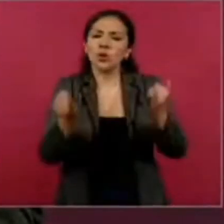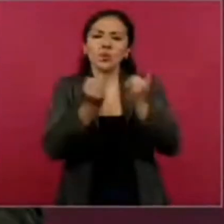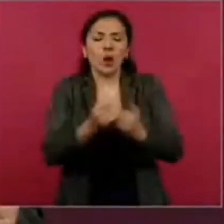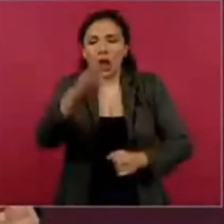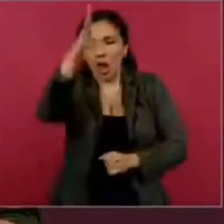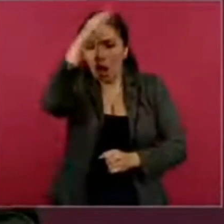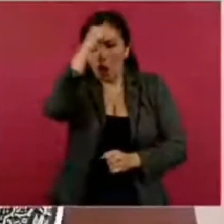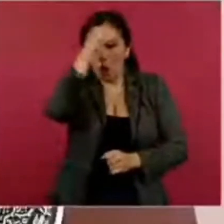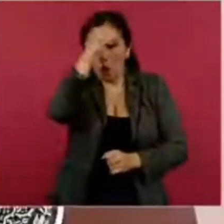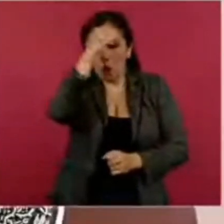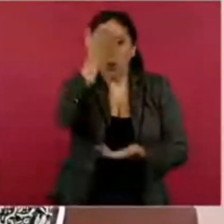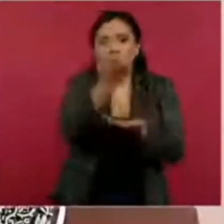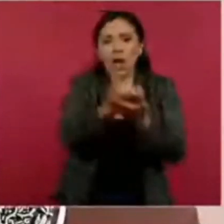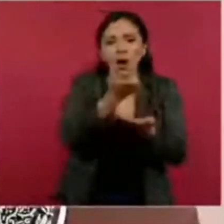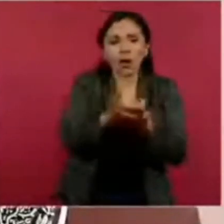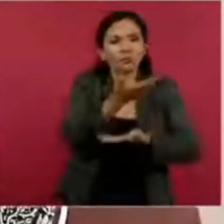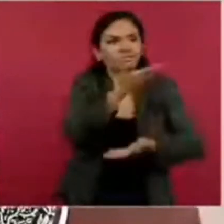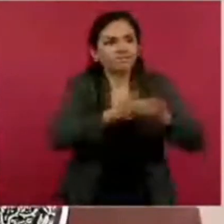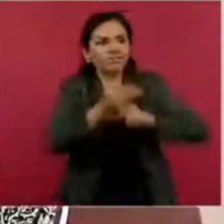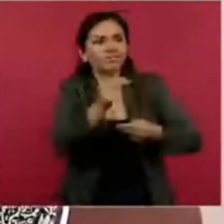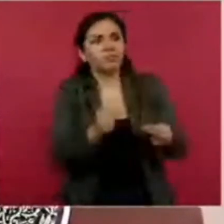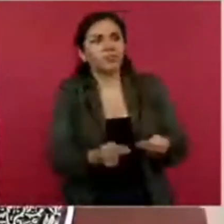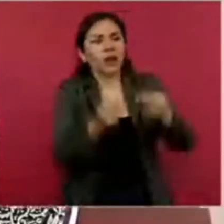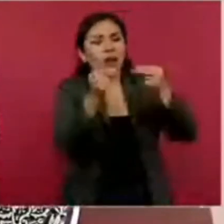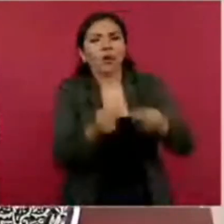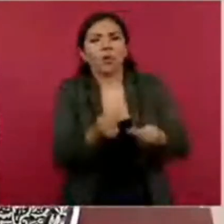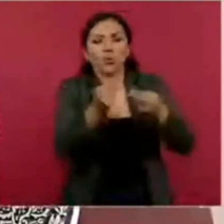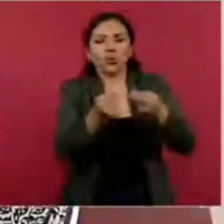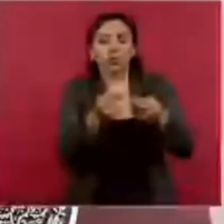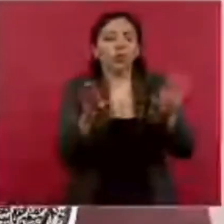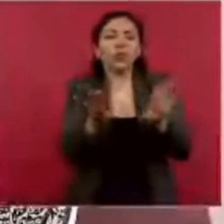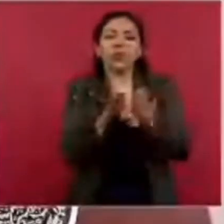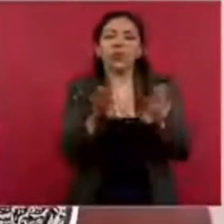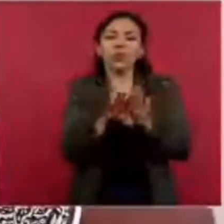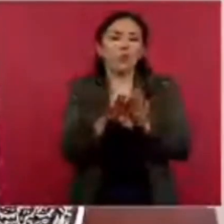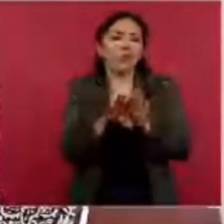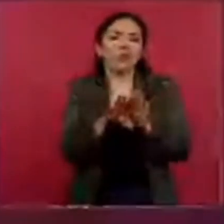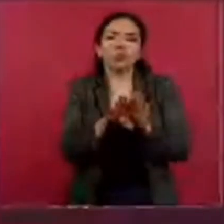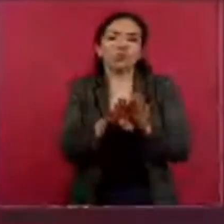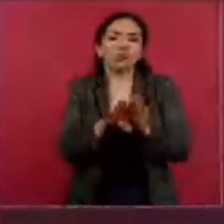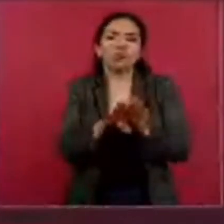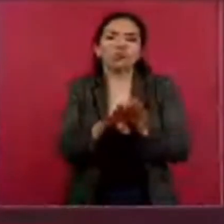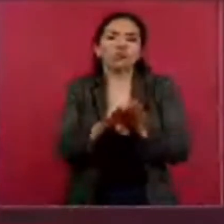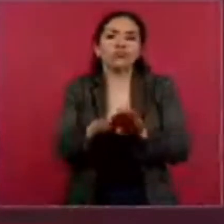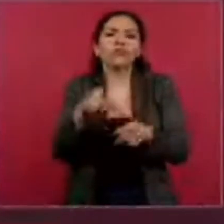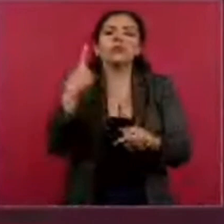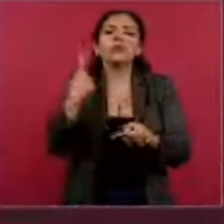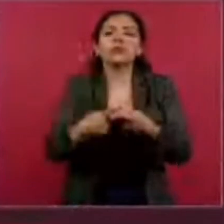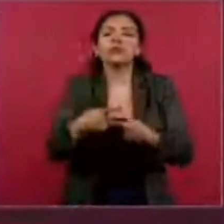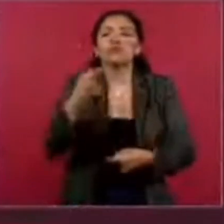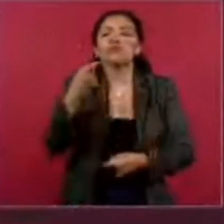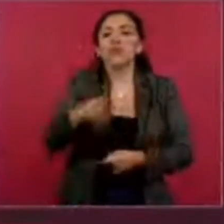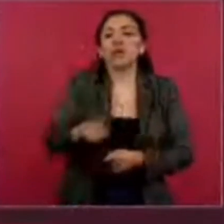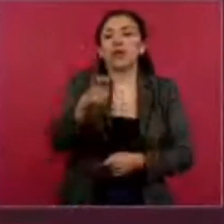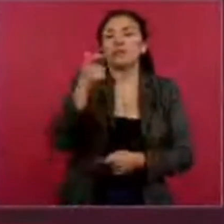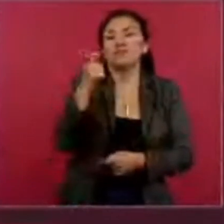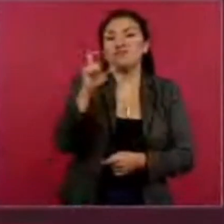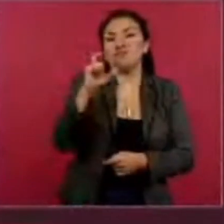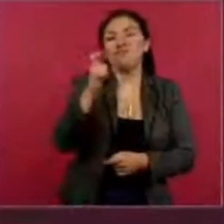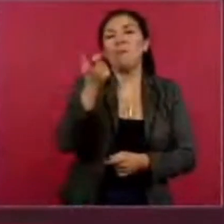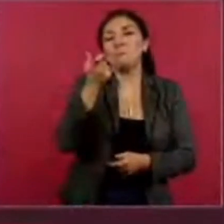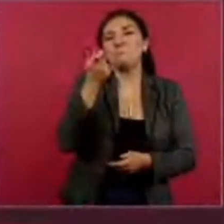relación económica, comercial, financiera como moneda de referencia mundial